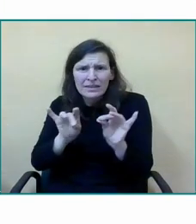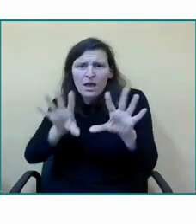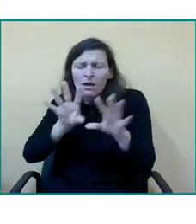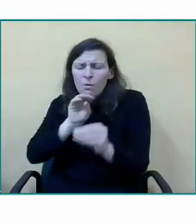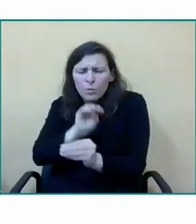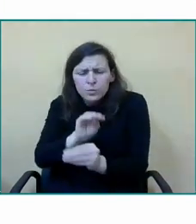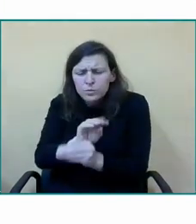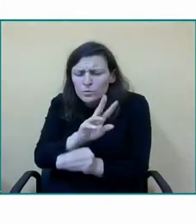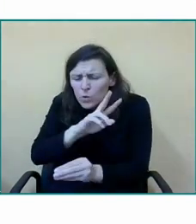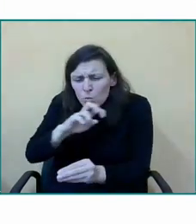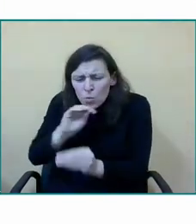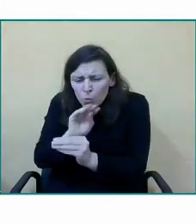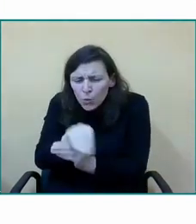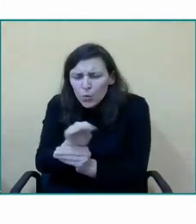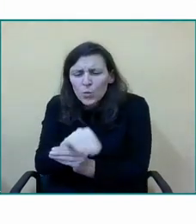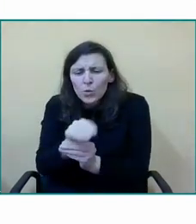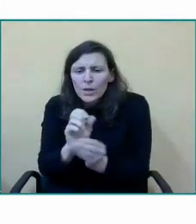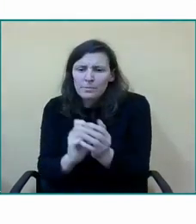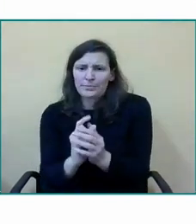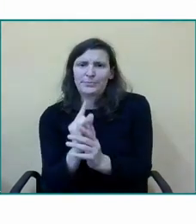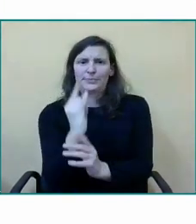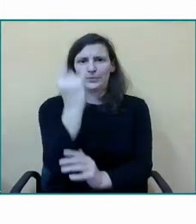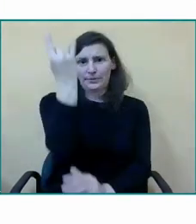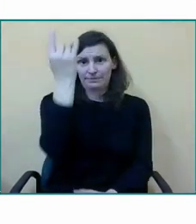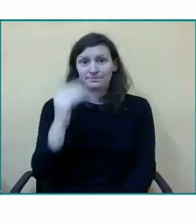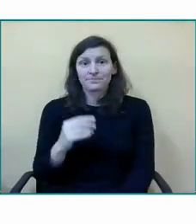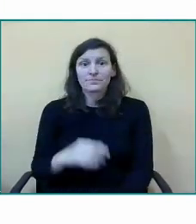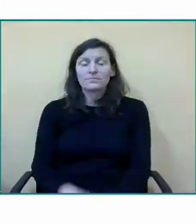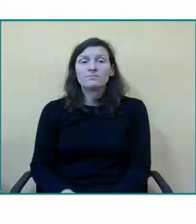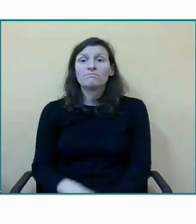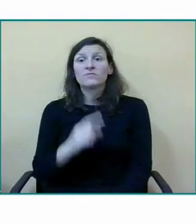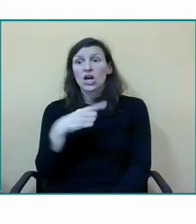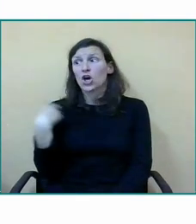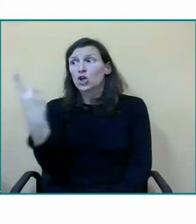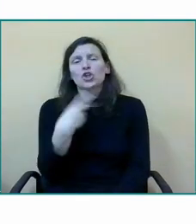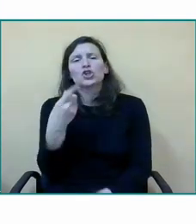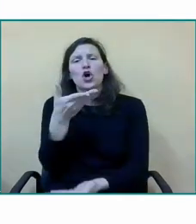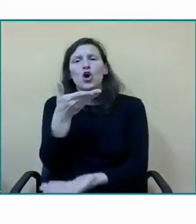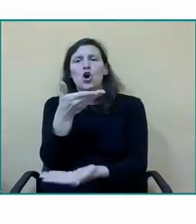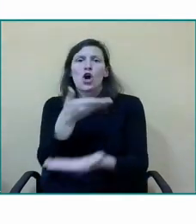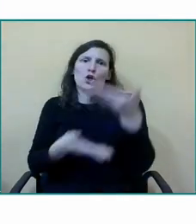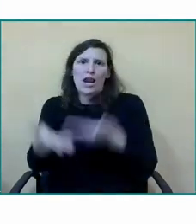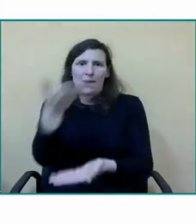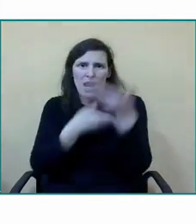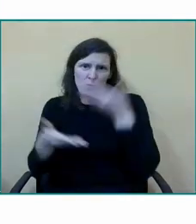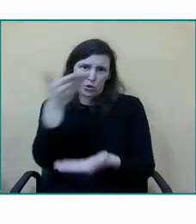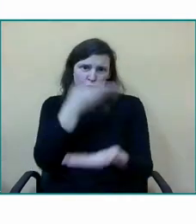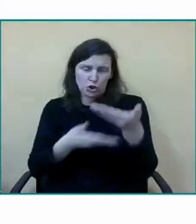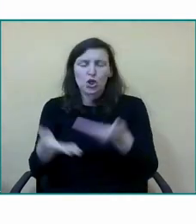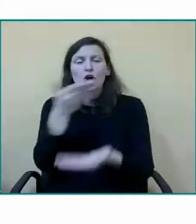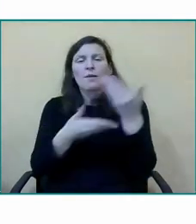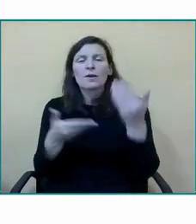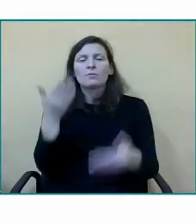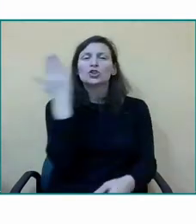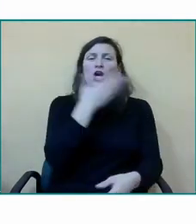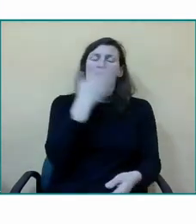privilegio es que contamos con la escuela infantil piruetas el equipo específico de defensa auditiva que está al lado nos